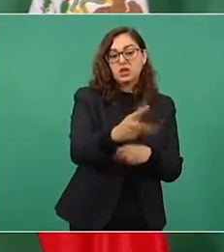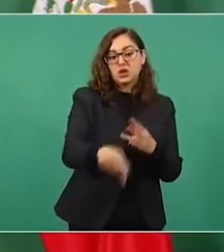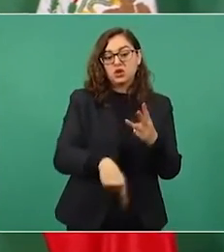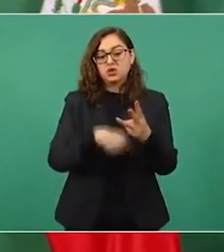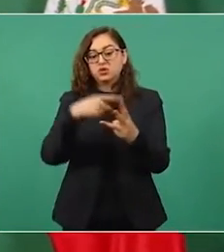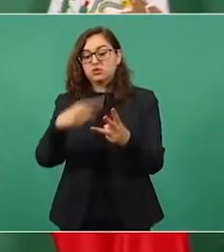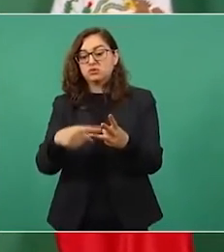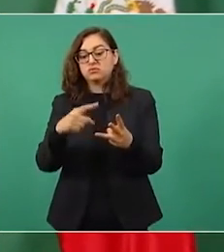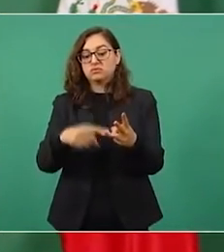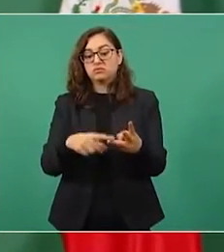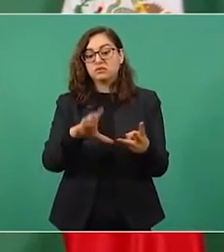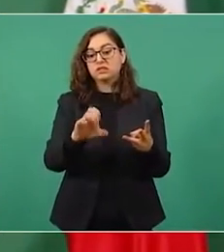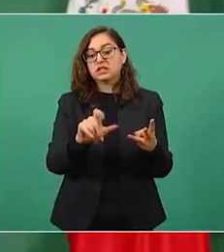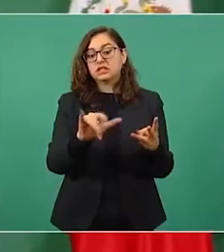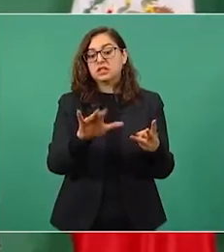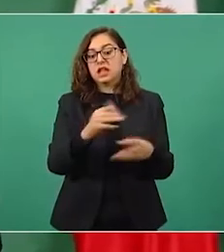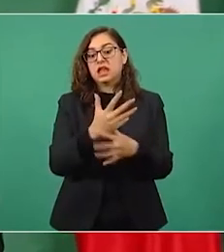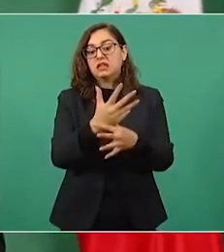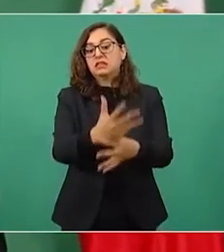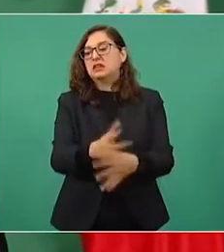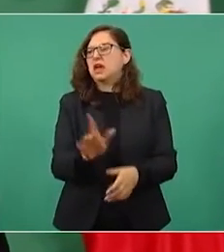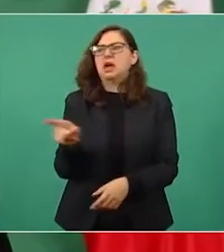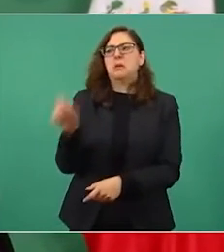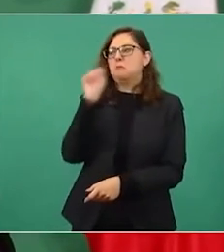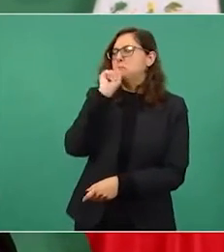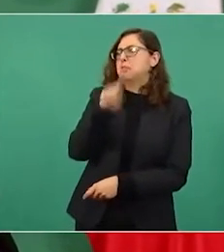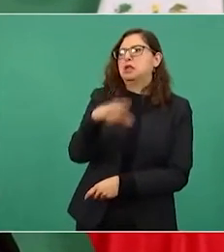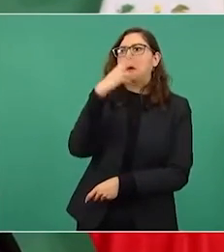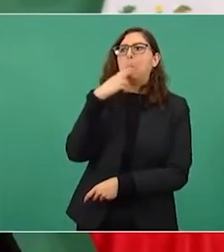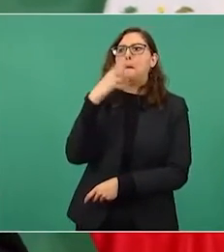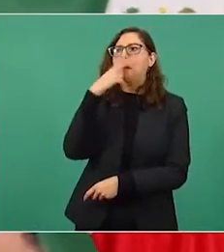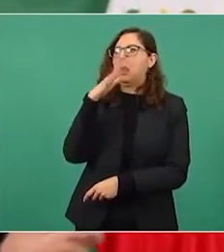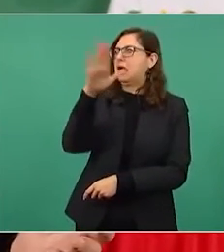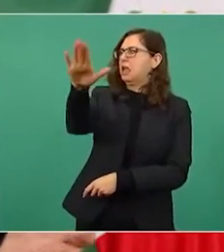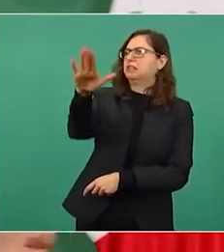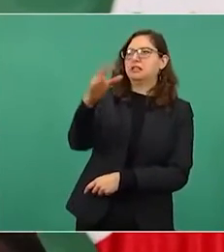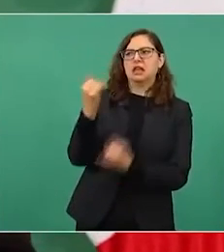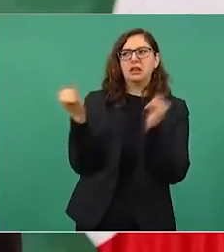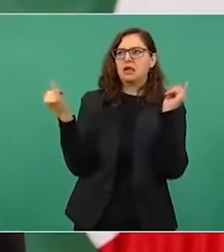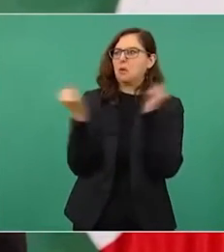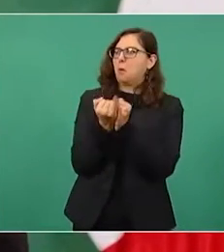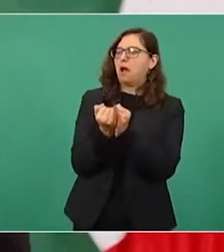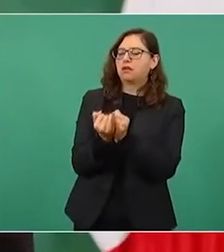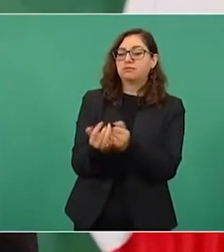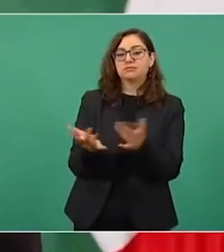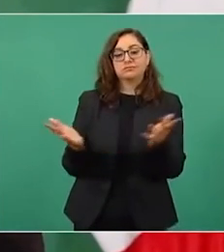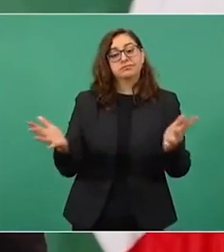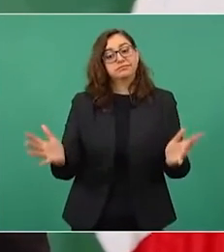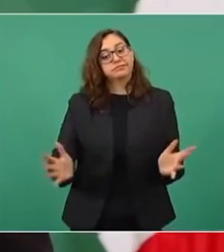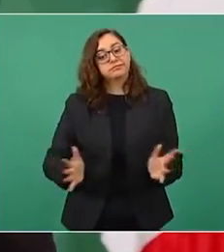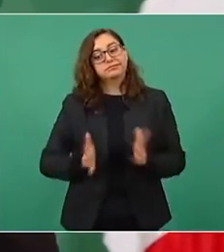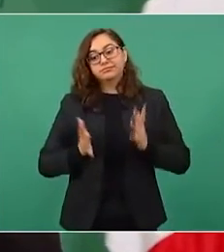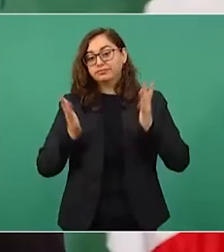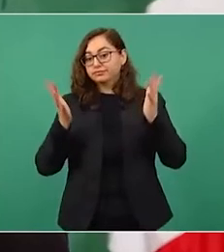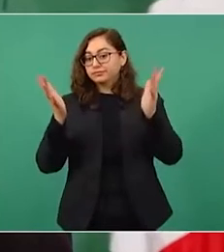Hitler, imagínense eso, por